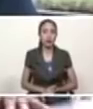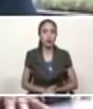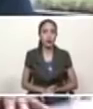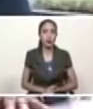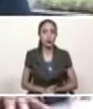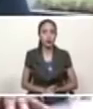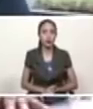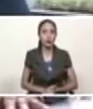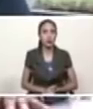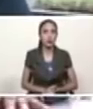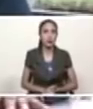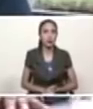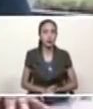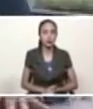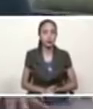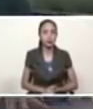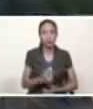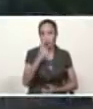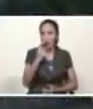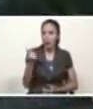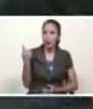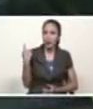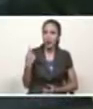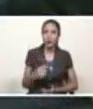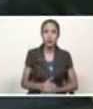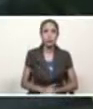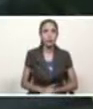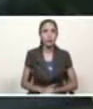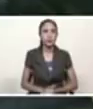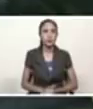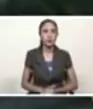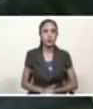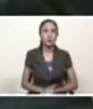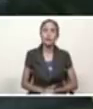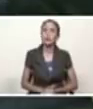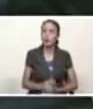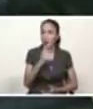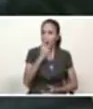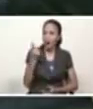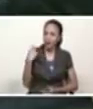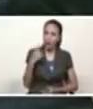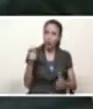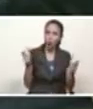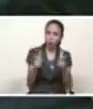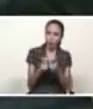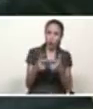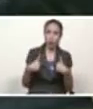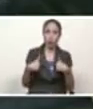el día de ayer ustedes saben tuve una reunión con el presidente